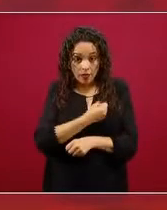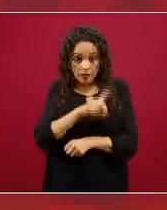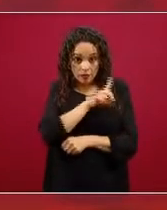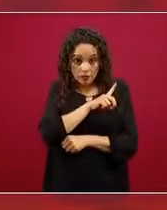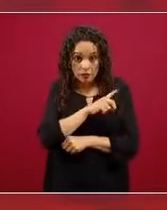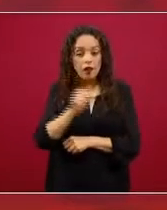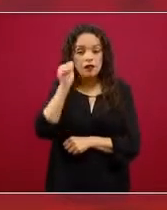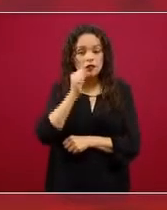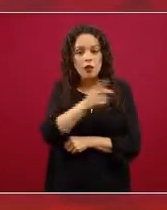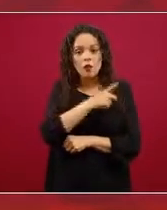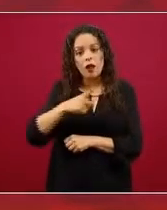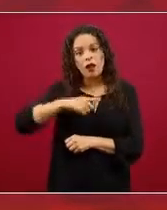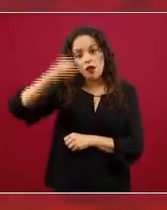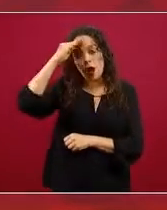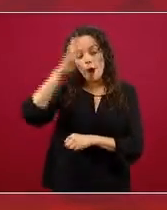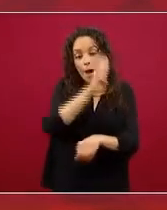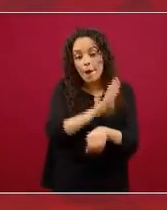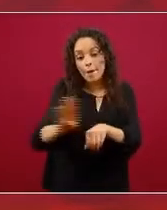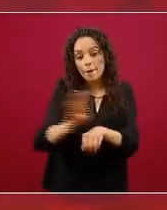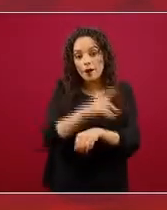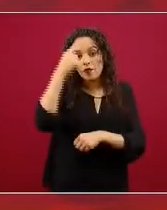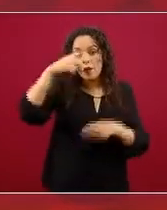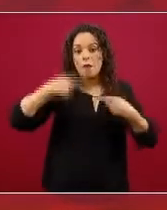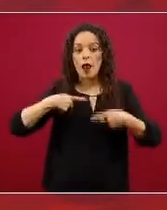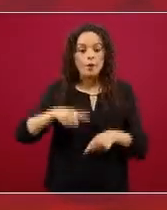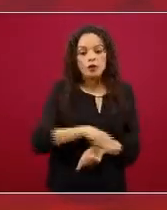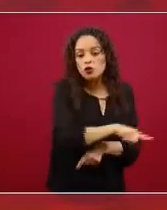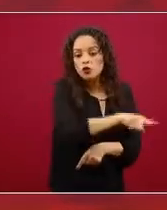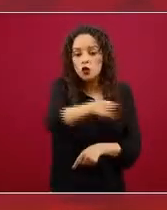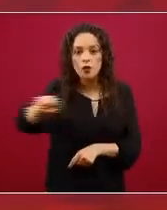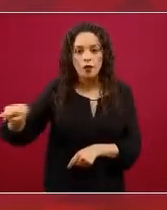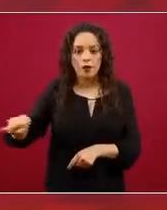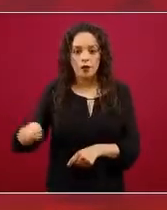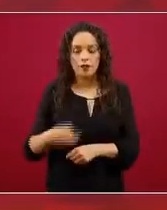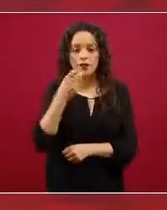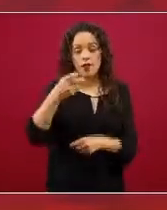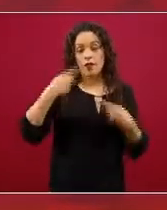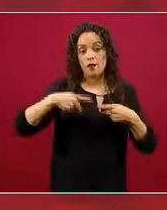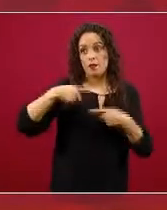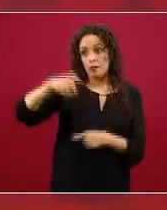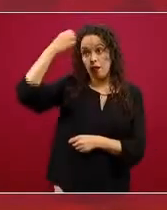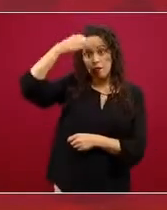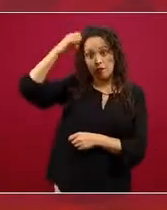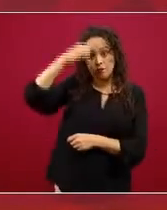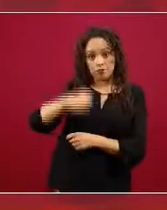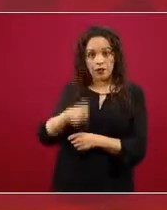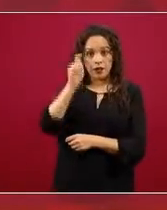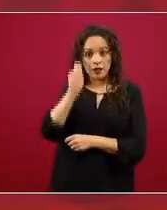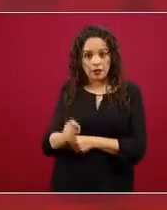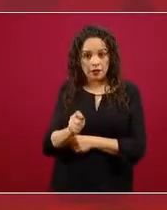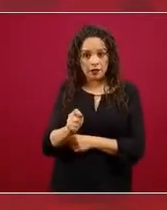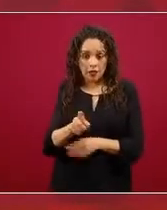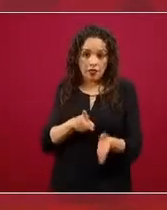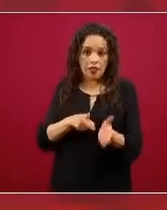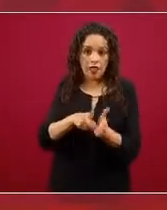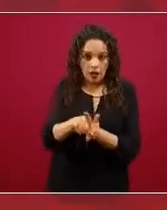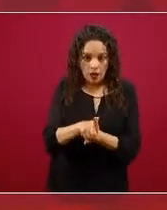en beneficio de las personas. Aquí aplica lo que los expertos en derecho llaman el principio pro persona,